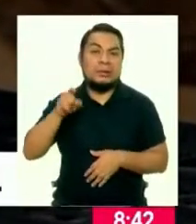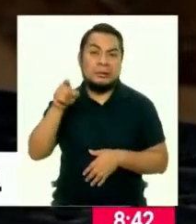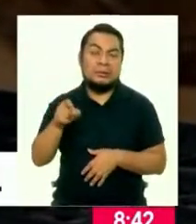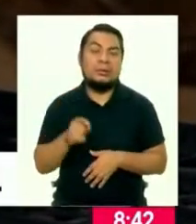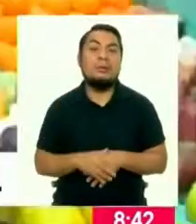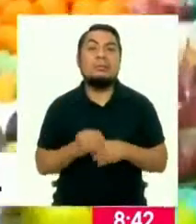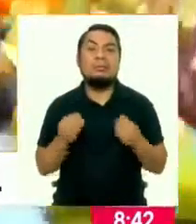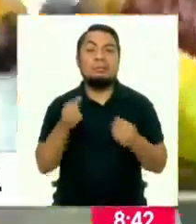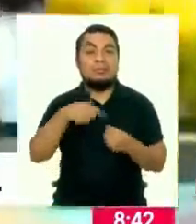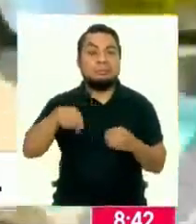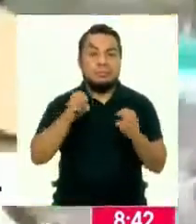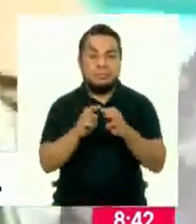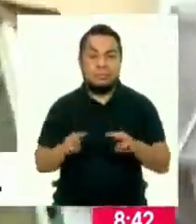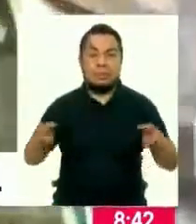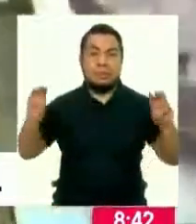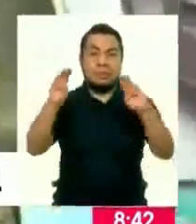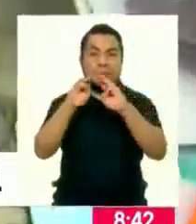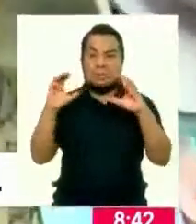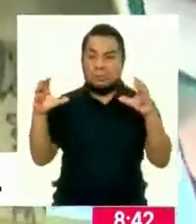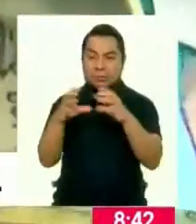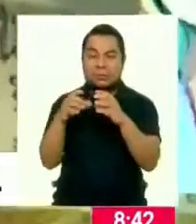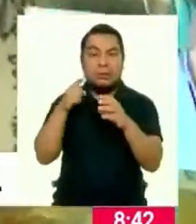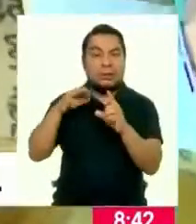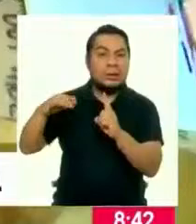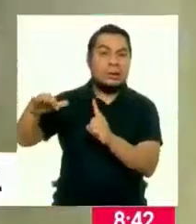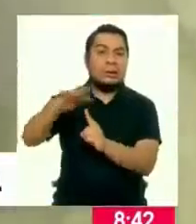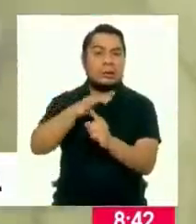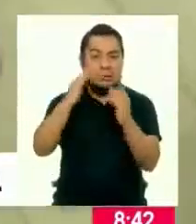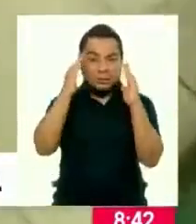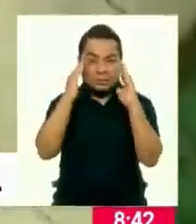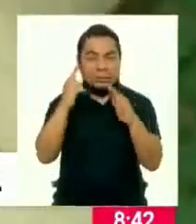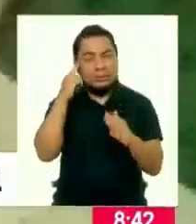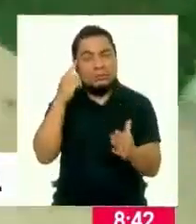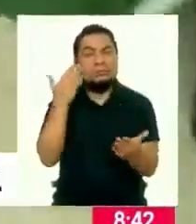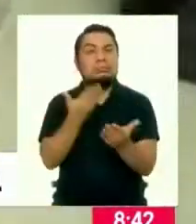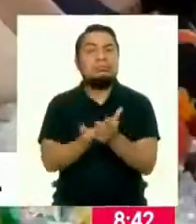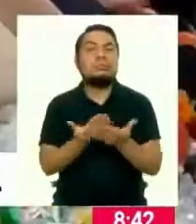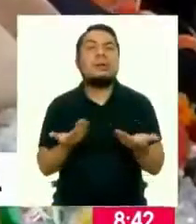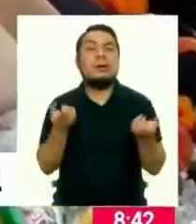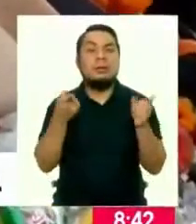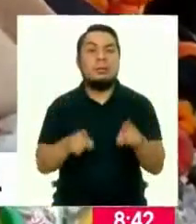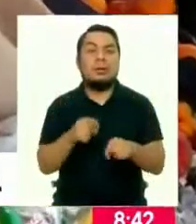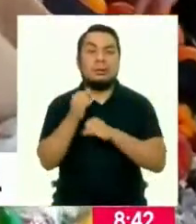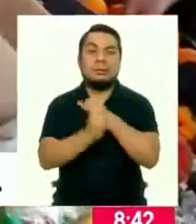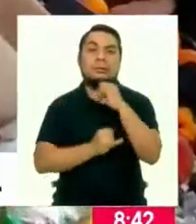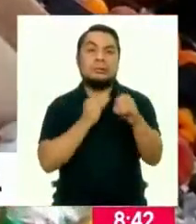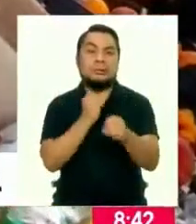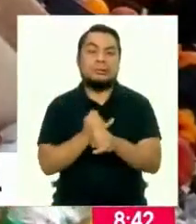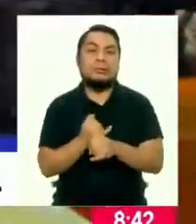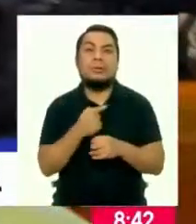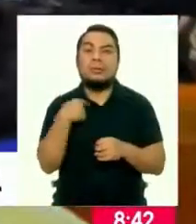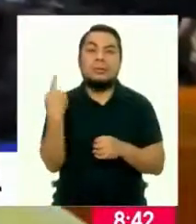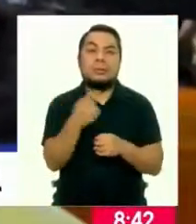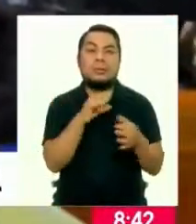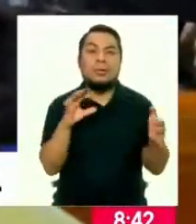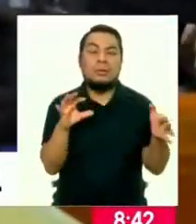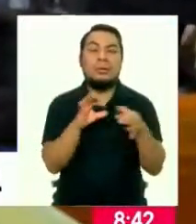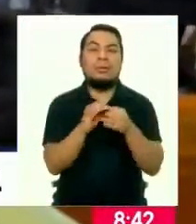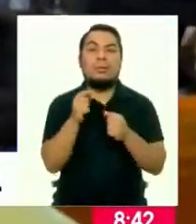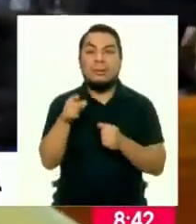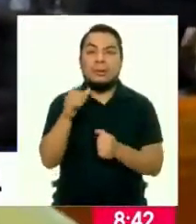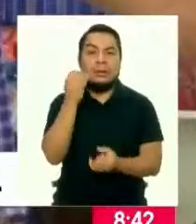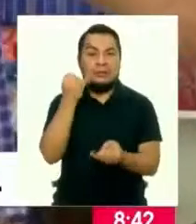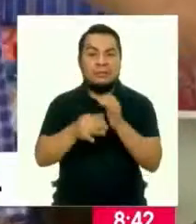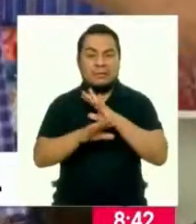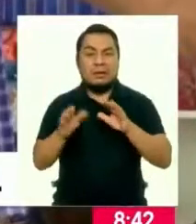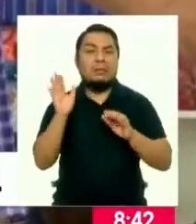Por ello, la Asamblea de las Naciones Unidas para el Medio Ambiente se ha propuesto forjar un acuerdo internacional jurídicamente vinculante para acabar